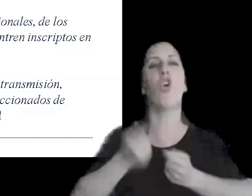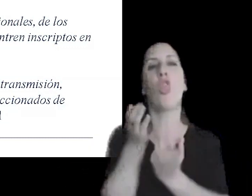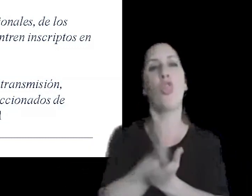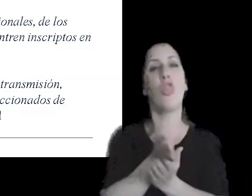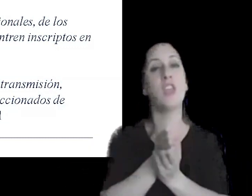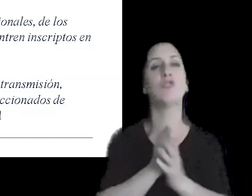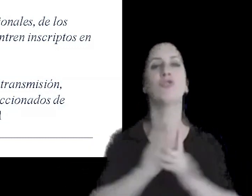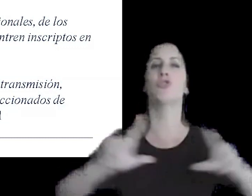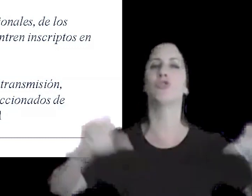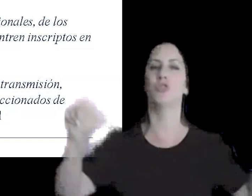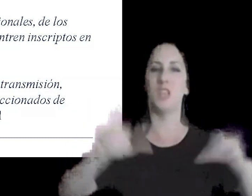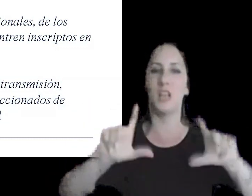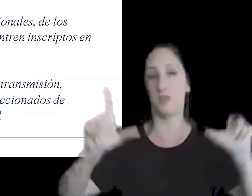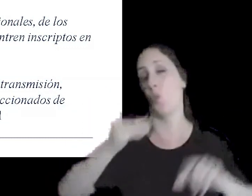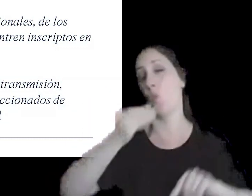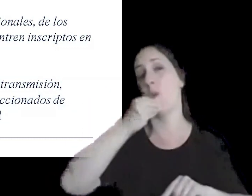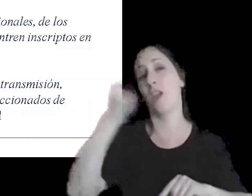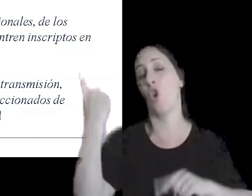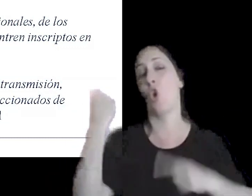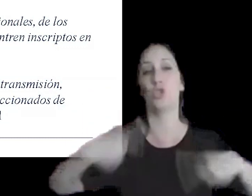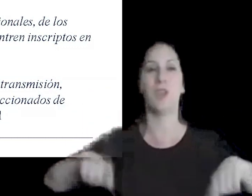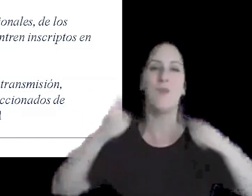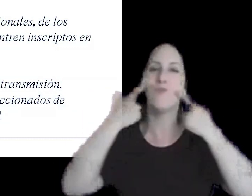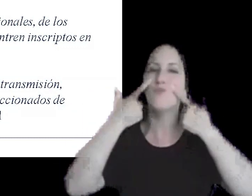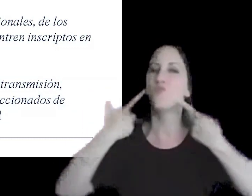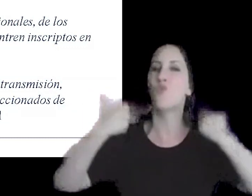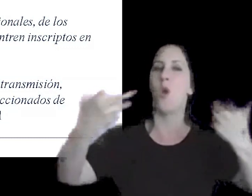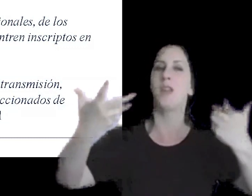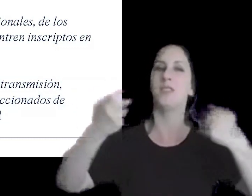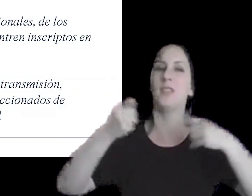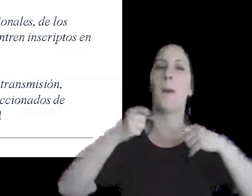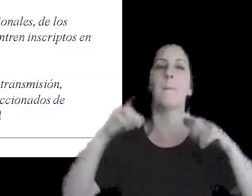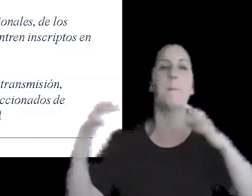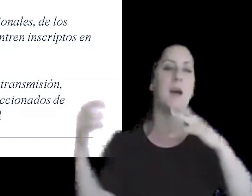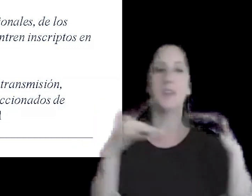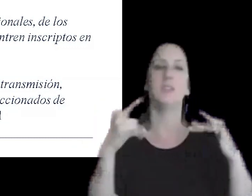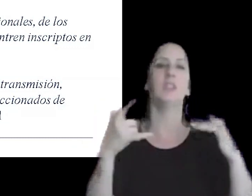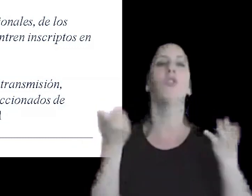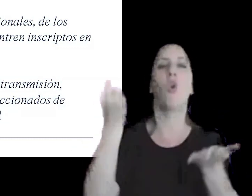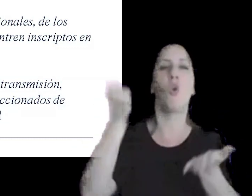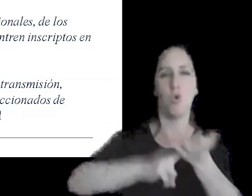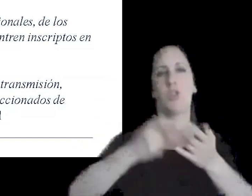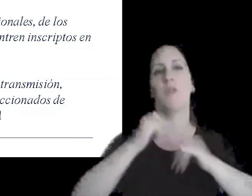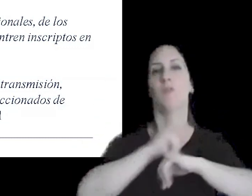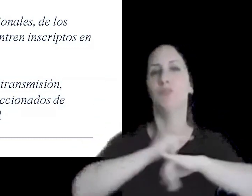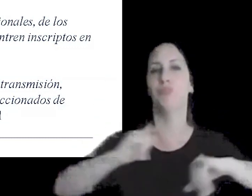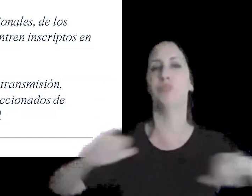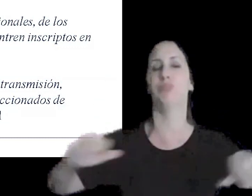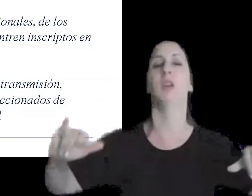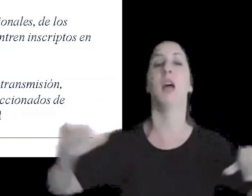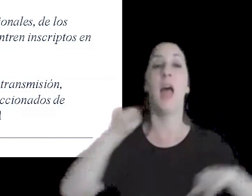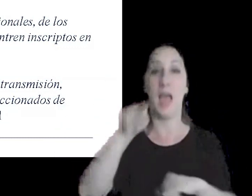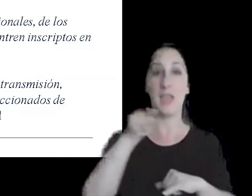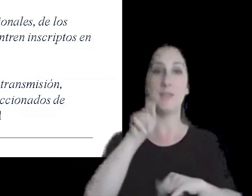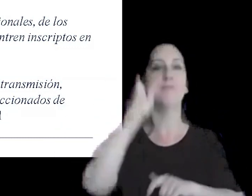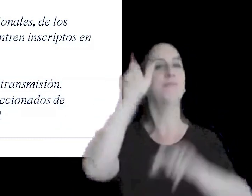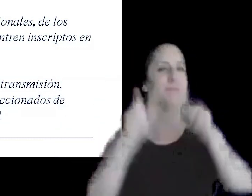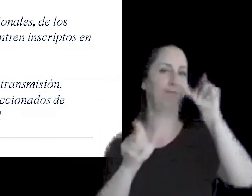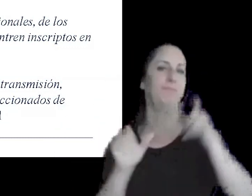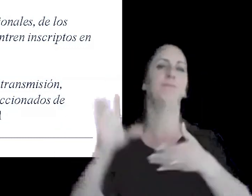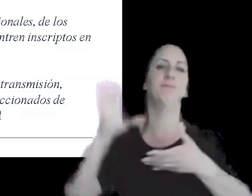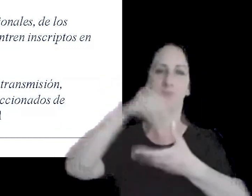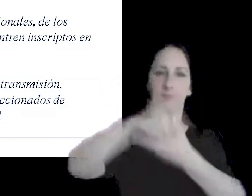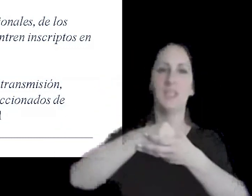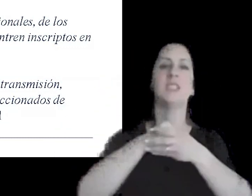televisación y cualquier otro tipo de transmisión retransmisión y o difusión en los encuentros donde participen los